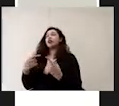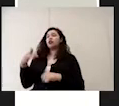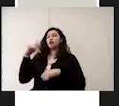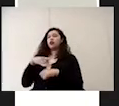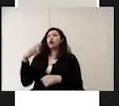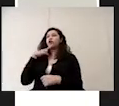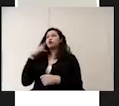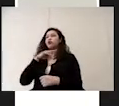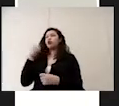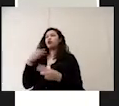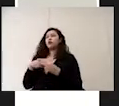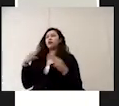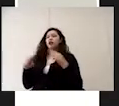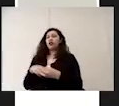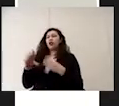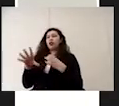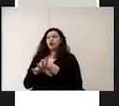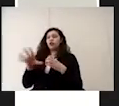ningún material extra